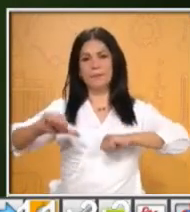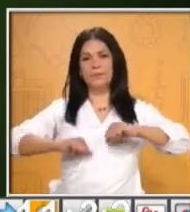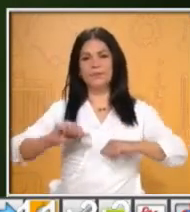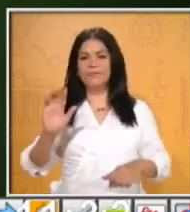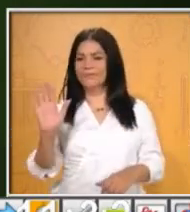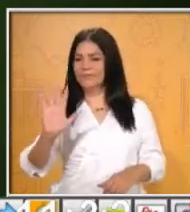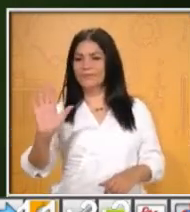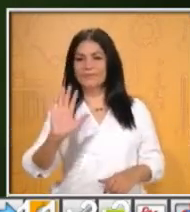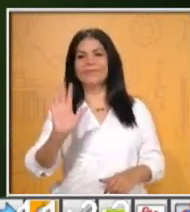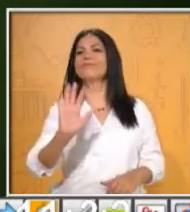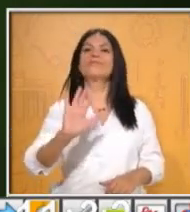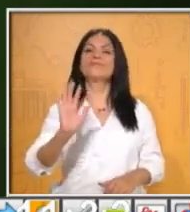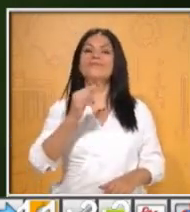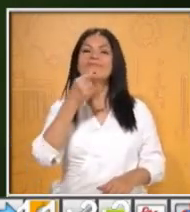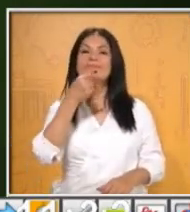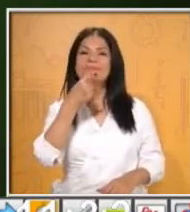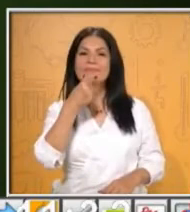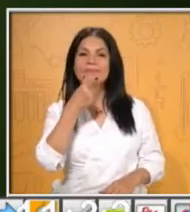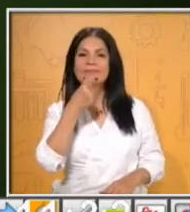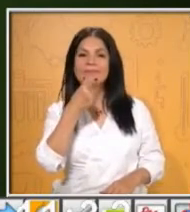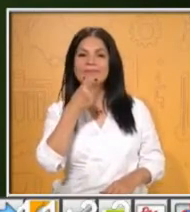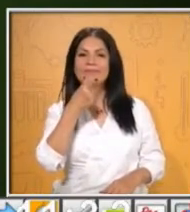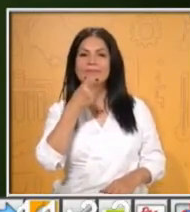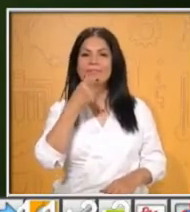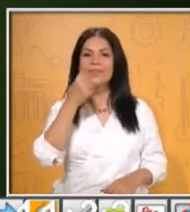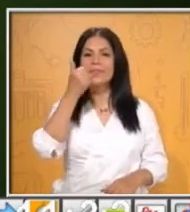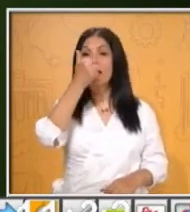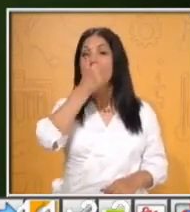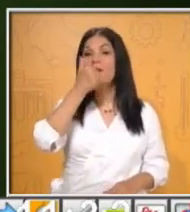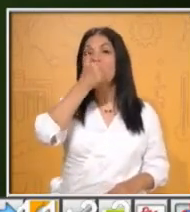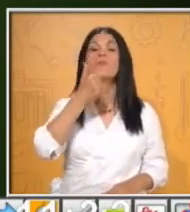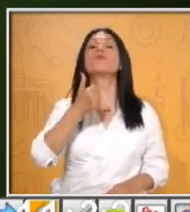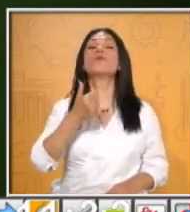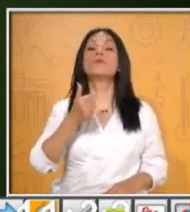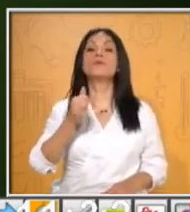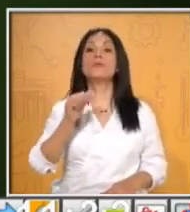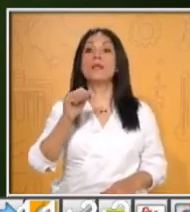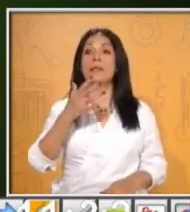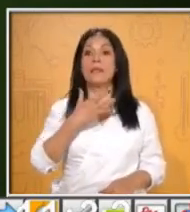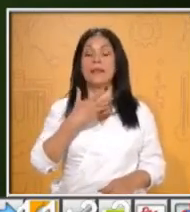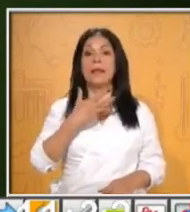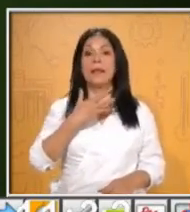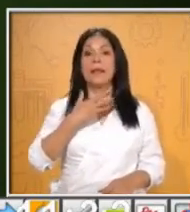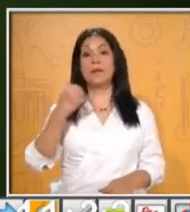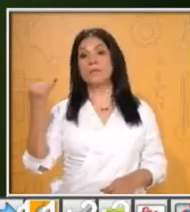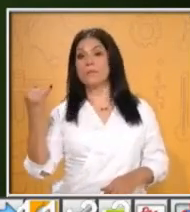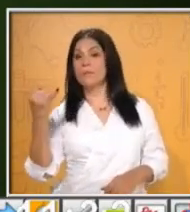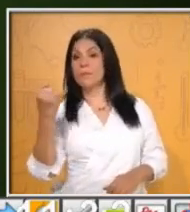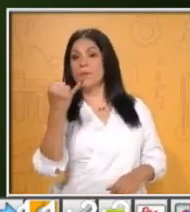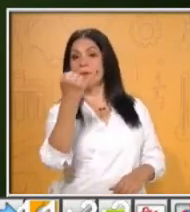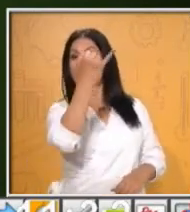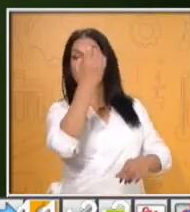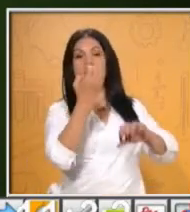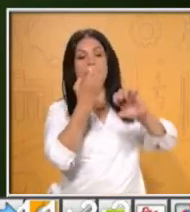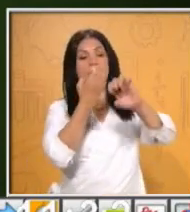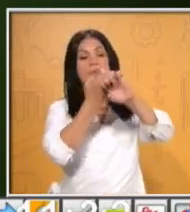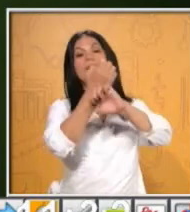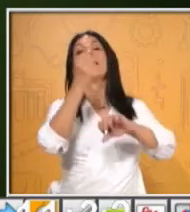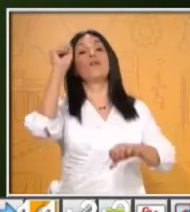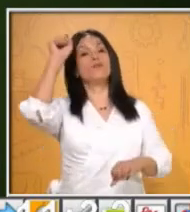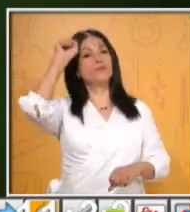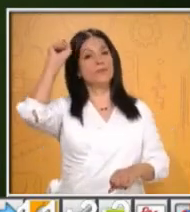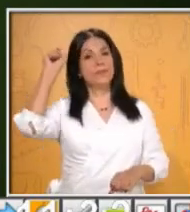saludo, maestra, a la alumna Daniela Vigail, que desde Sinaloa nos comparte sus evidencias, desde